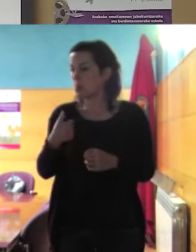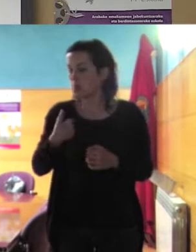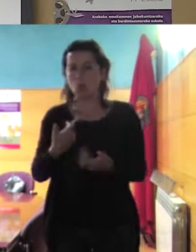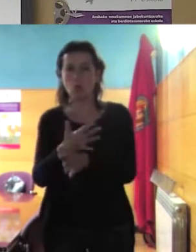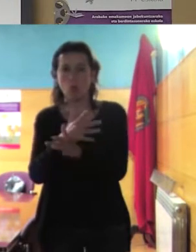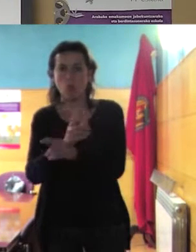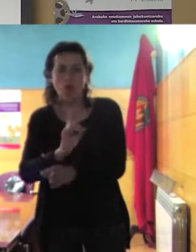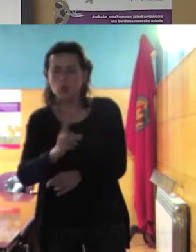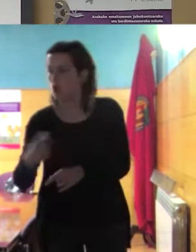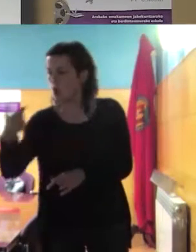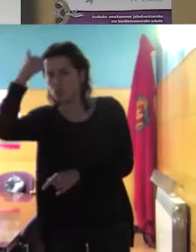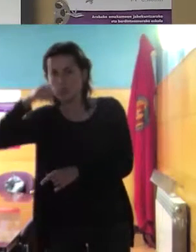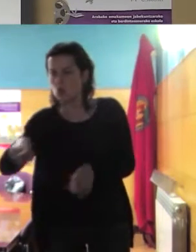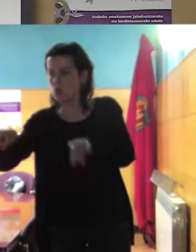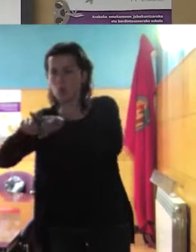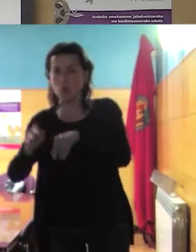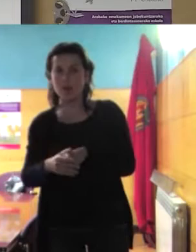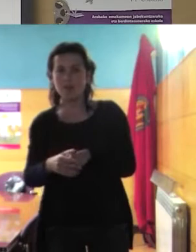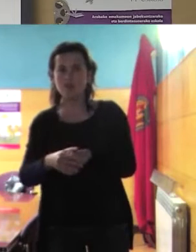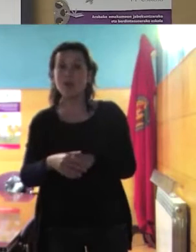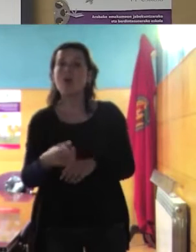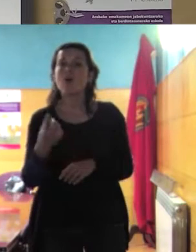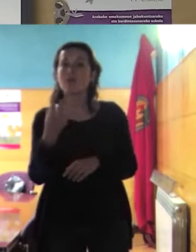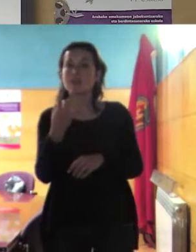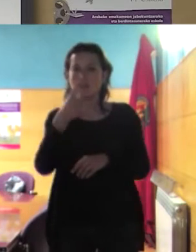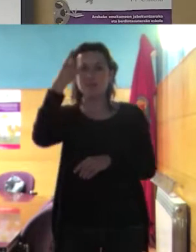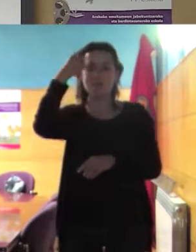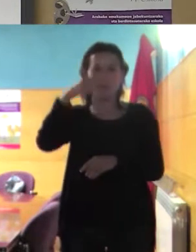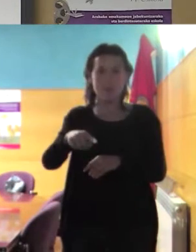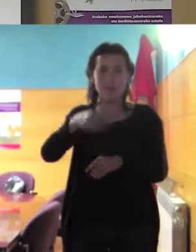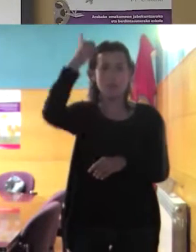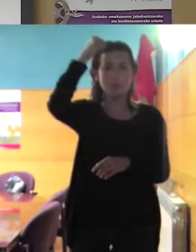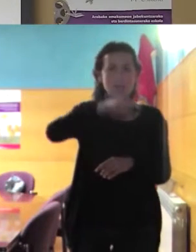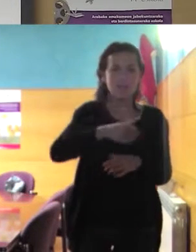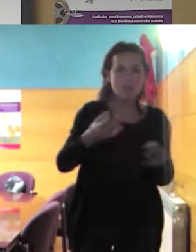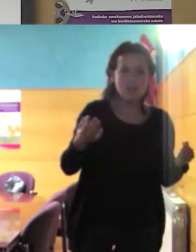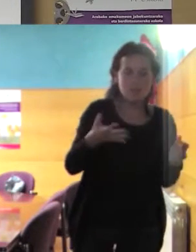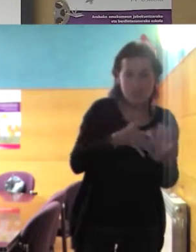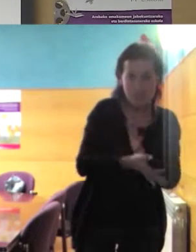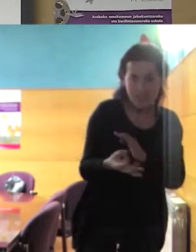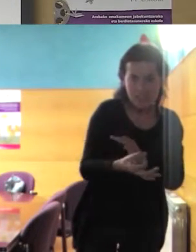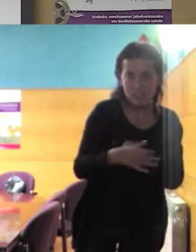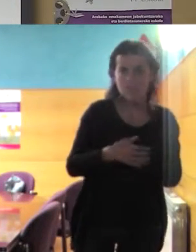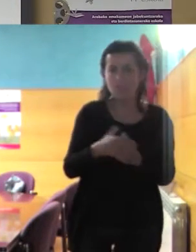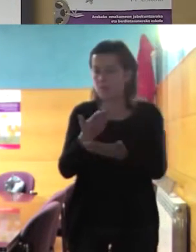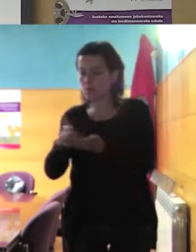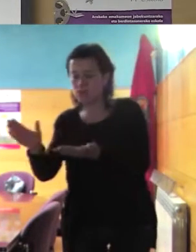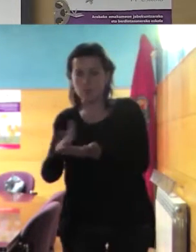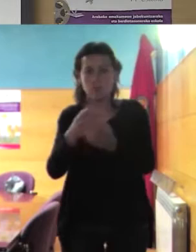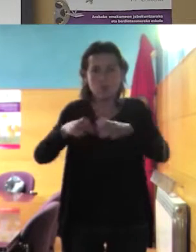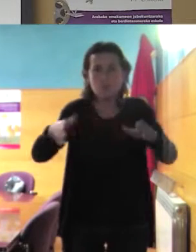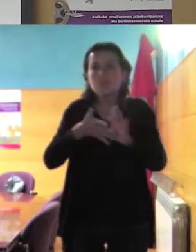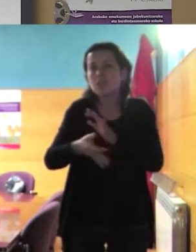pero para eso necesitas saber que es el patriarcado que es el binarismo que es la regla de la inversión en fin cuatro cosas